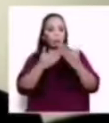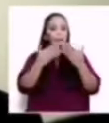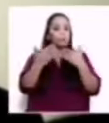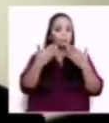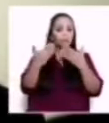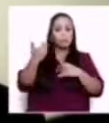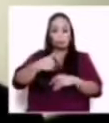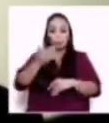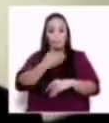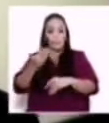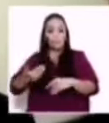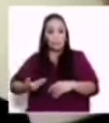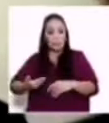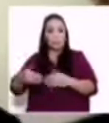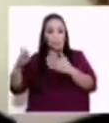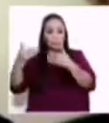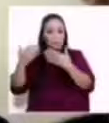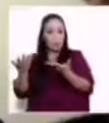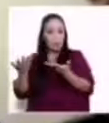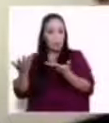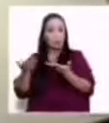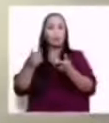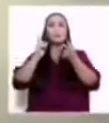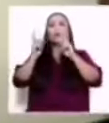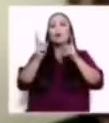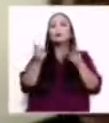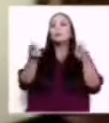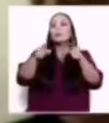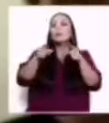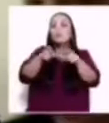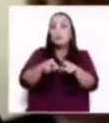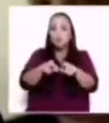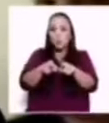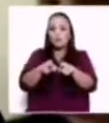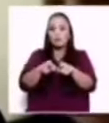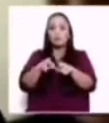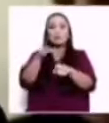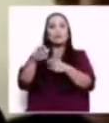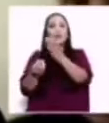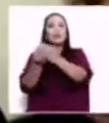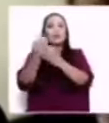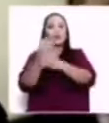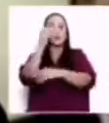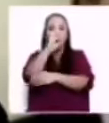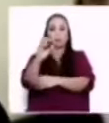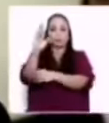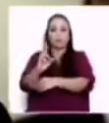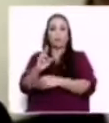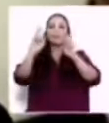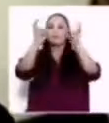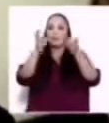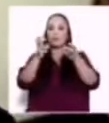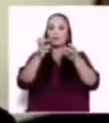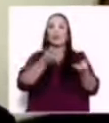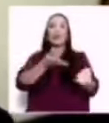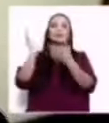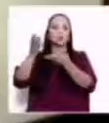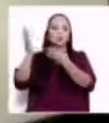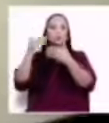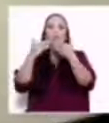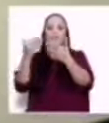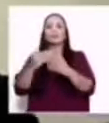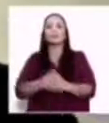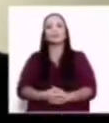el señor presidente de esta nación, y también cuáles han sido las consecuencias que esto está generando a Costa Rica en materia de exportación. Gracias.